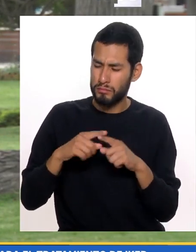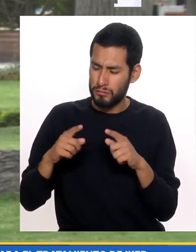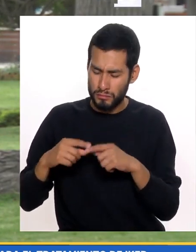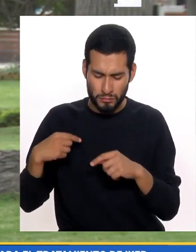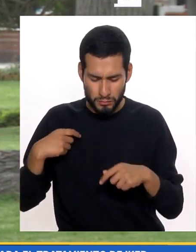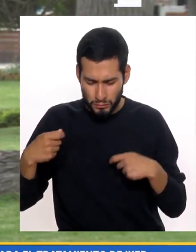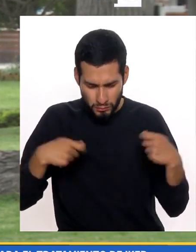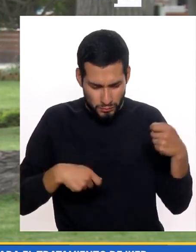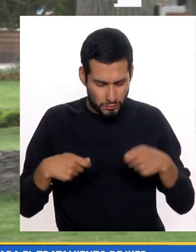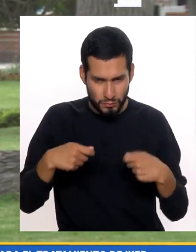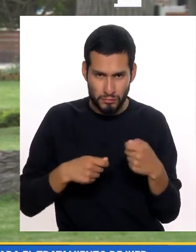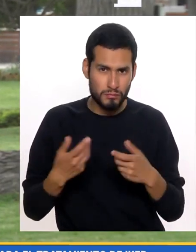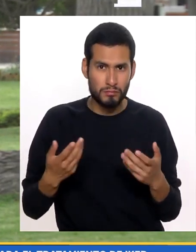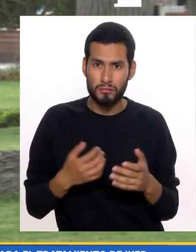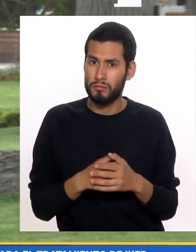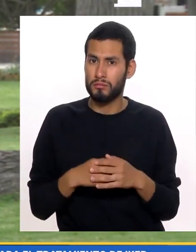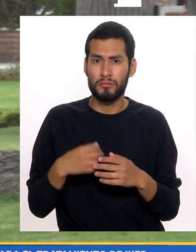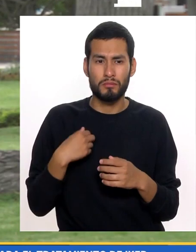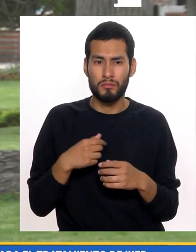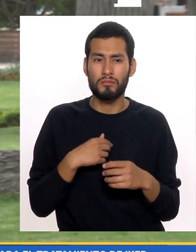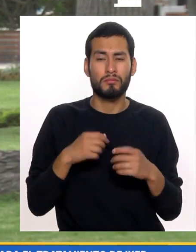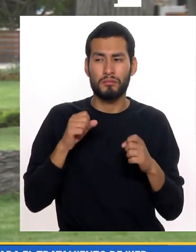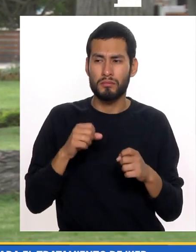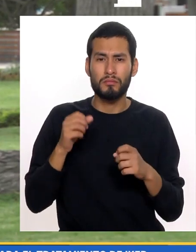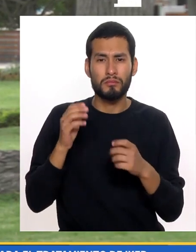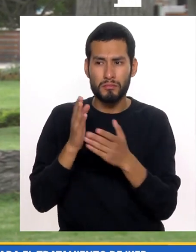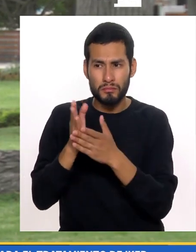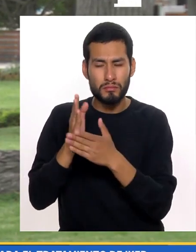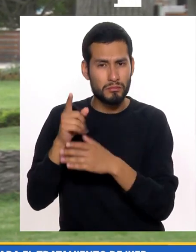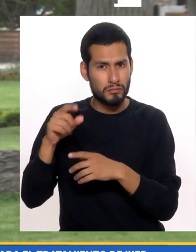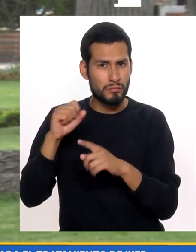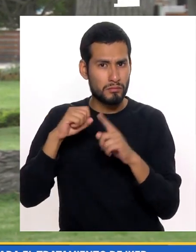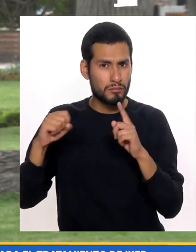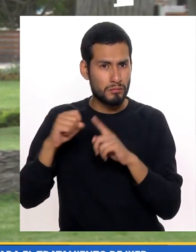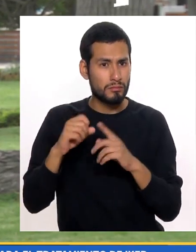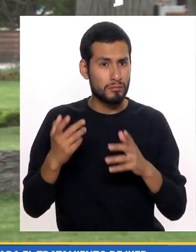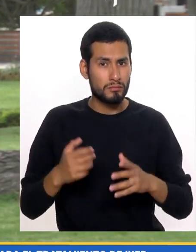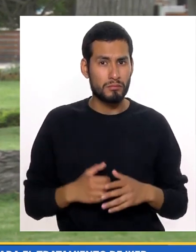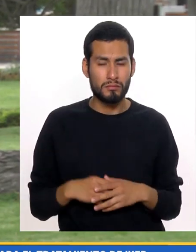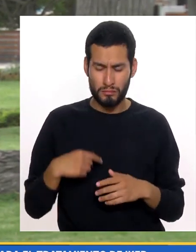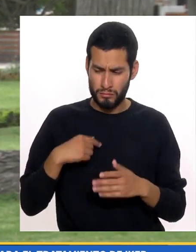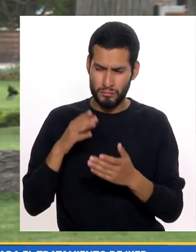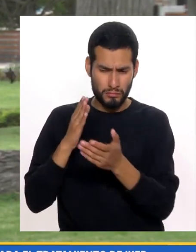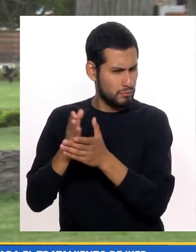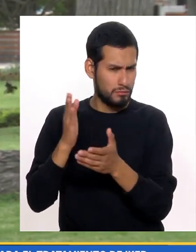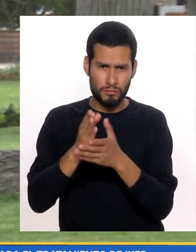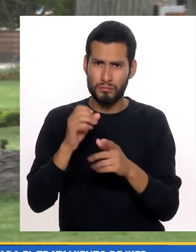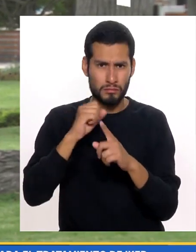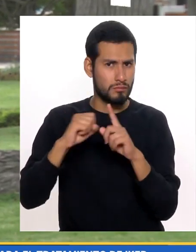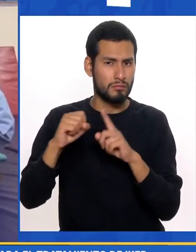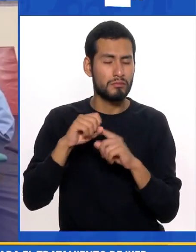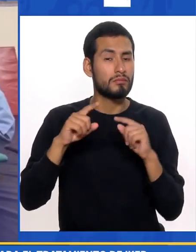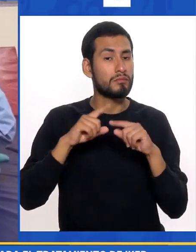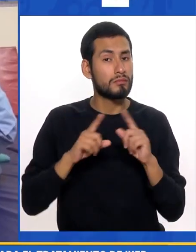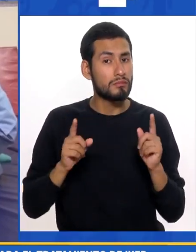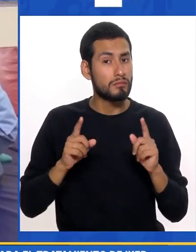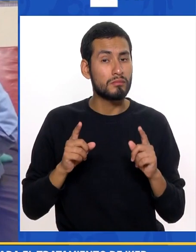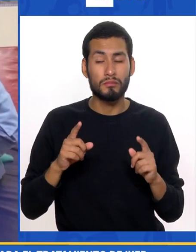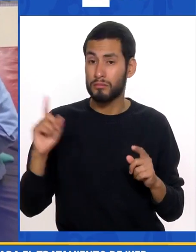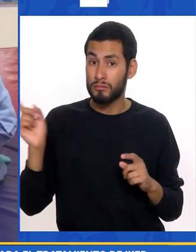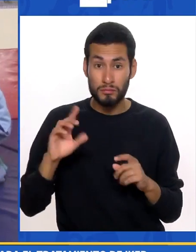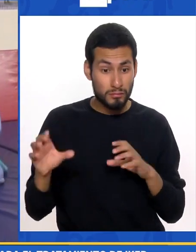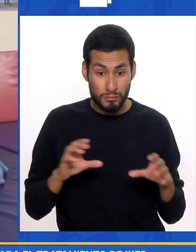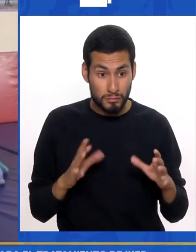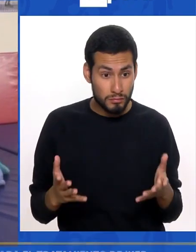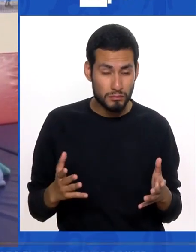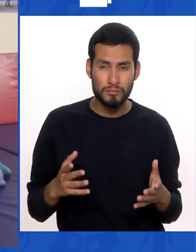Nuestros recursos No queda otra Que molestar A la sociedad Es así Es molestar A la sociedad Pero si